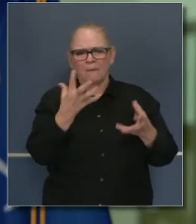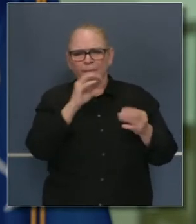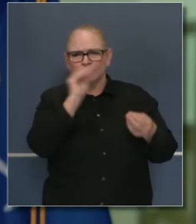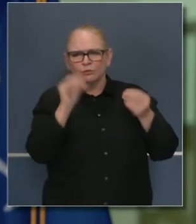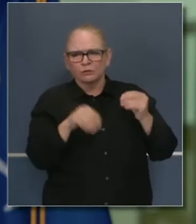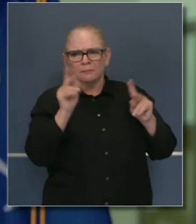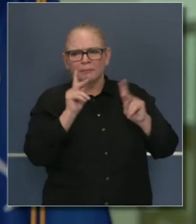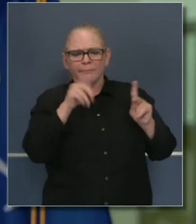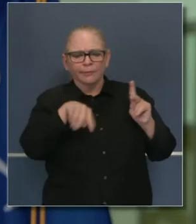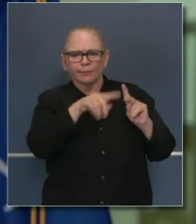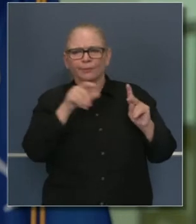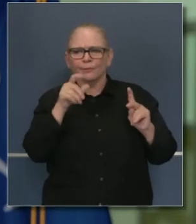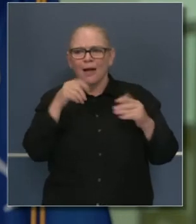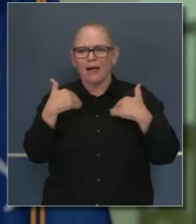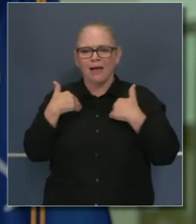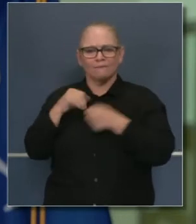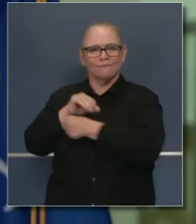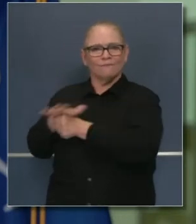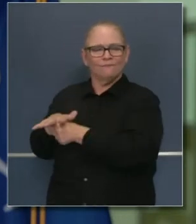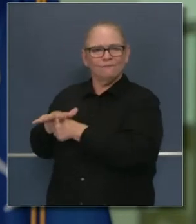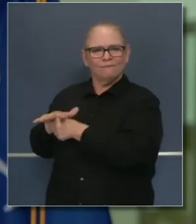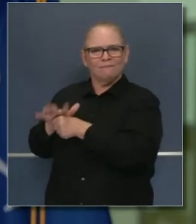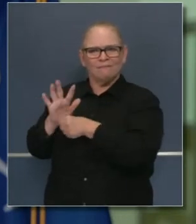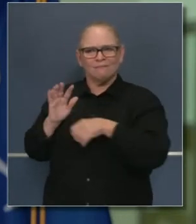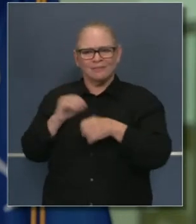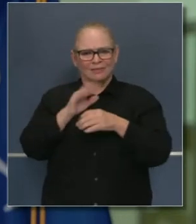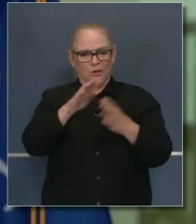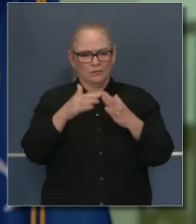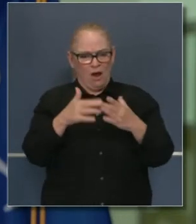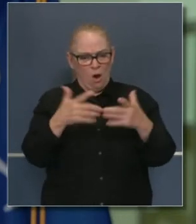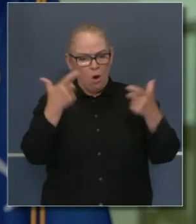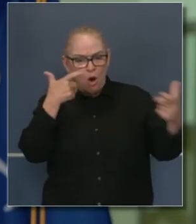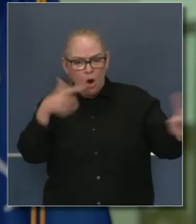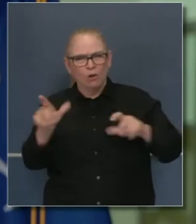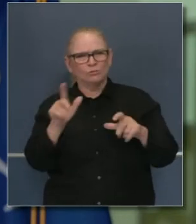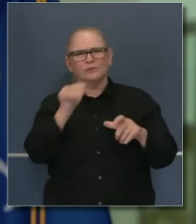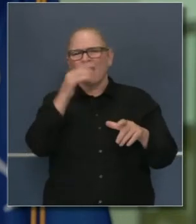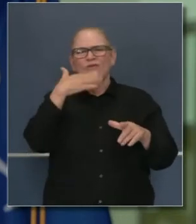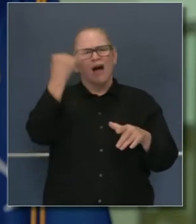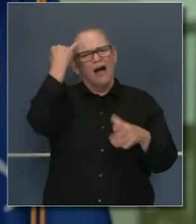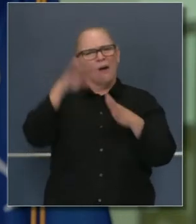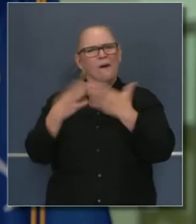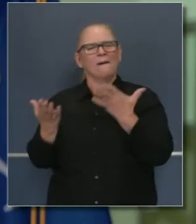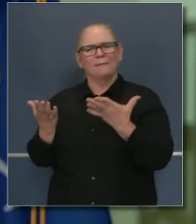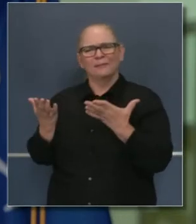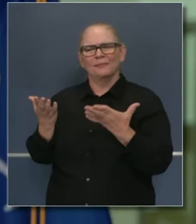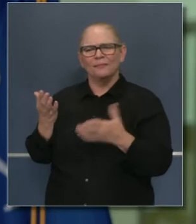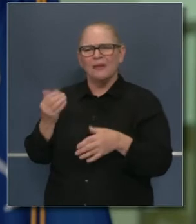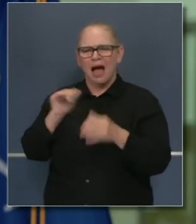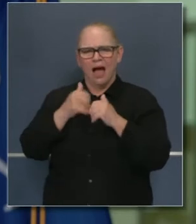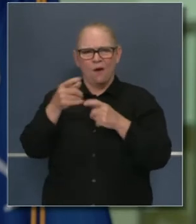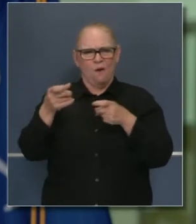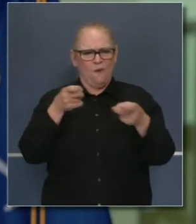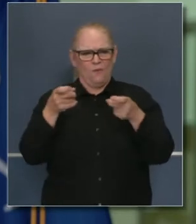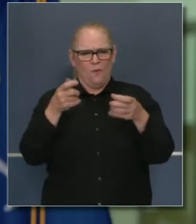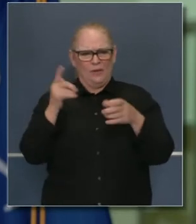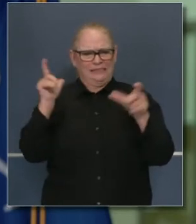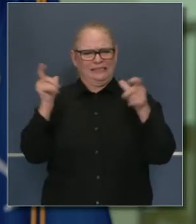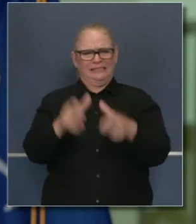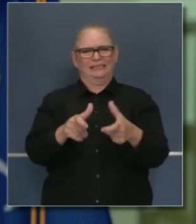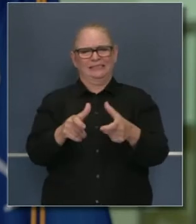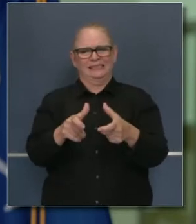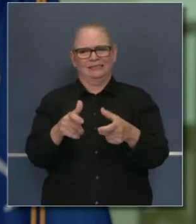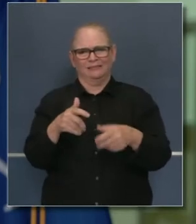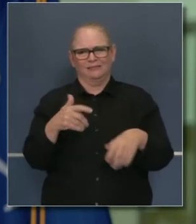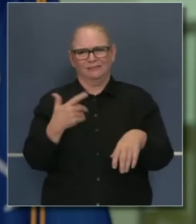transmisión de este virus y qué tan grande es el impacto sobre las actividades de cualquiera de estos lugares donde